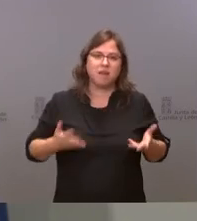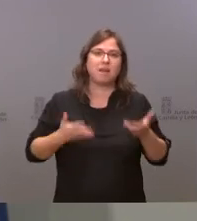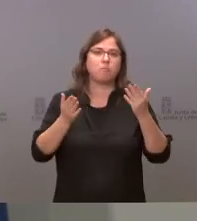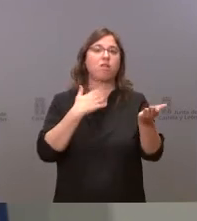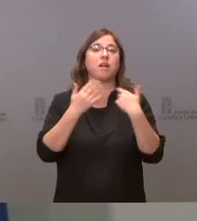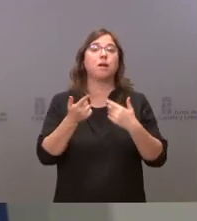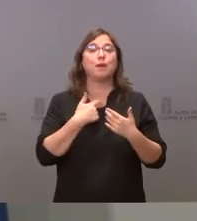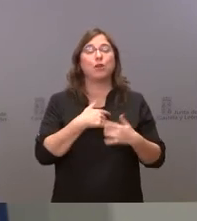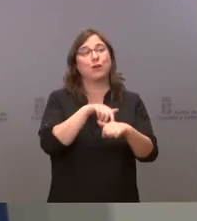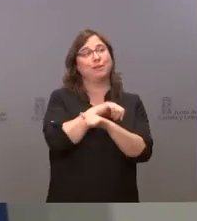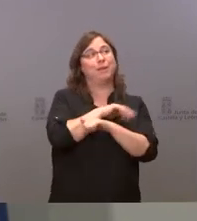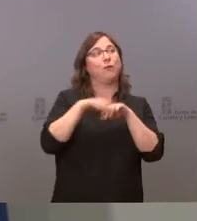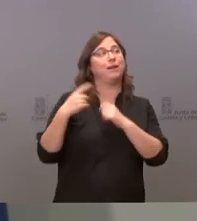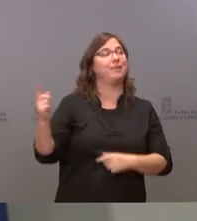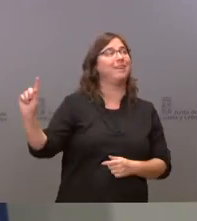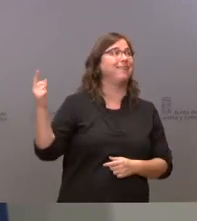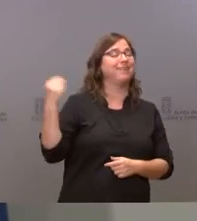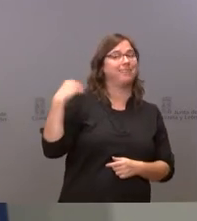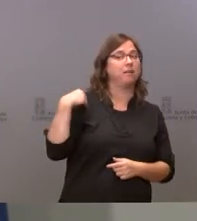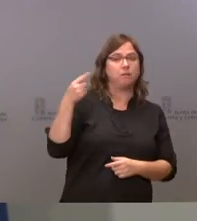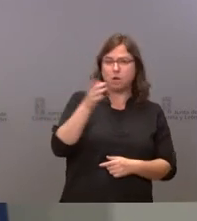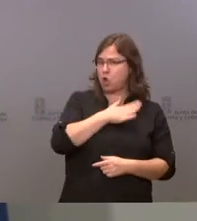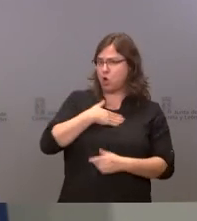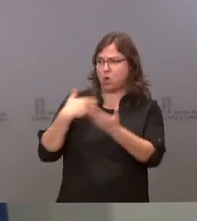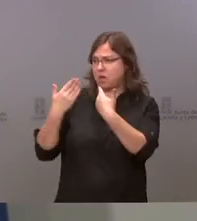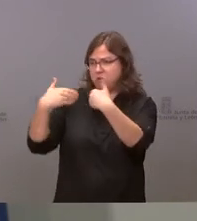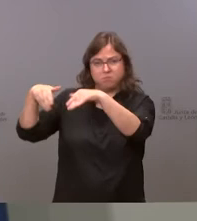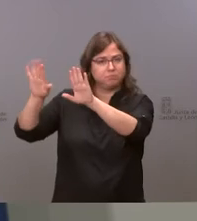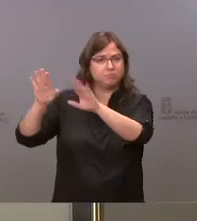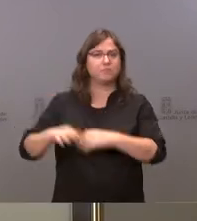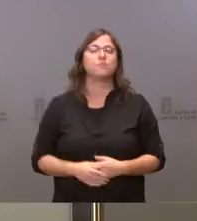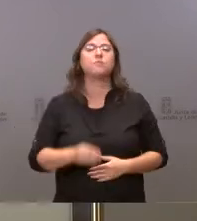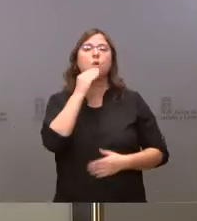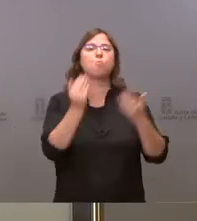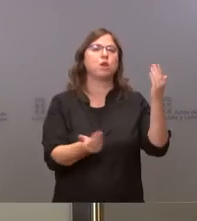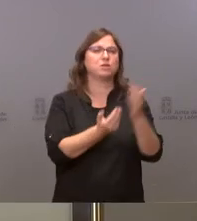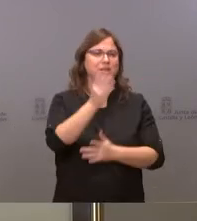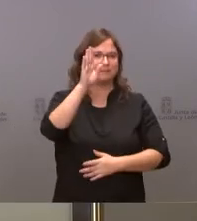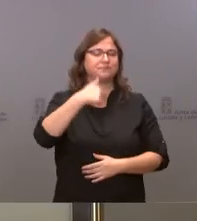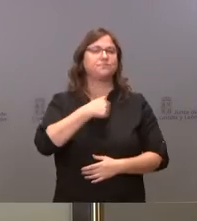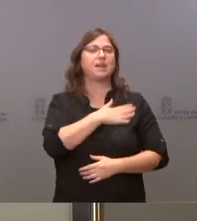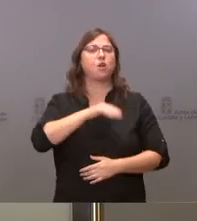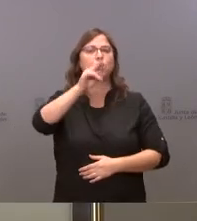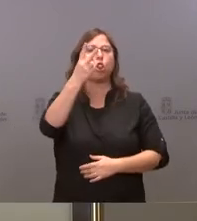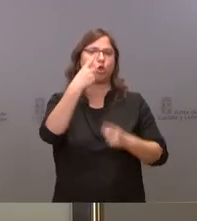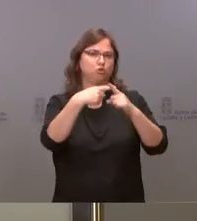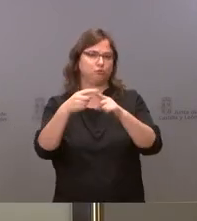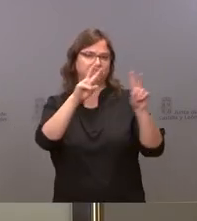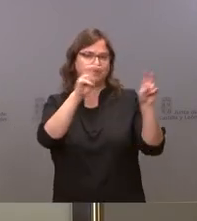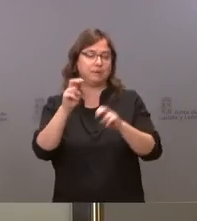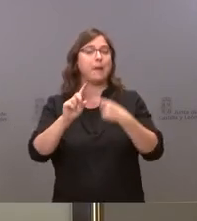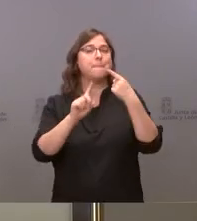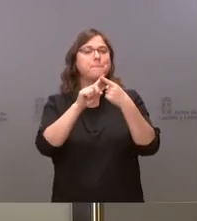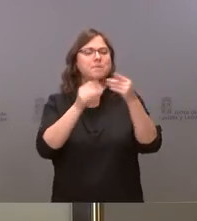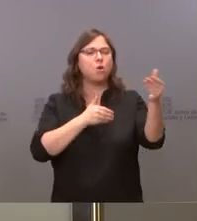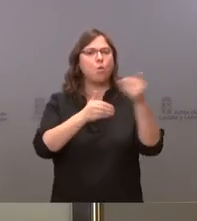sentados esperando a quien no quiera hablar buenos días aquí quería preguntar por dos cuestiones primero saber cuándo tienen